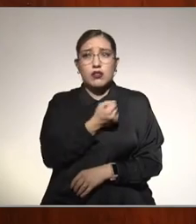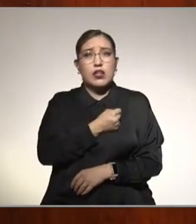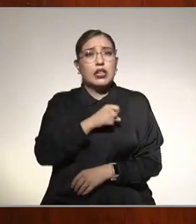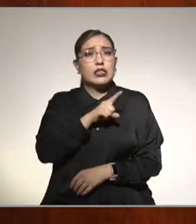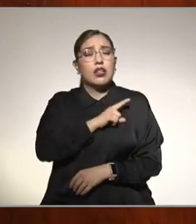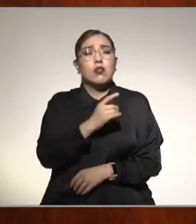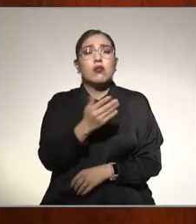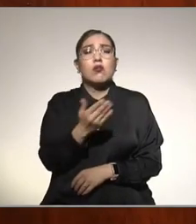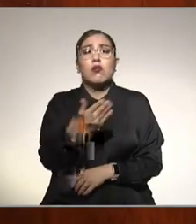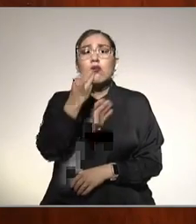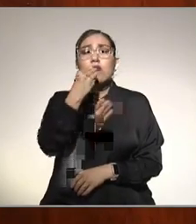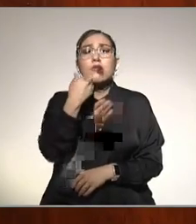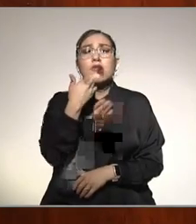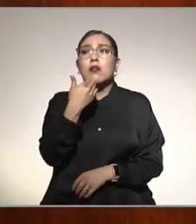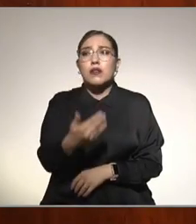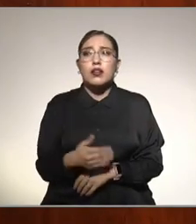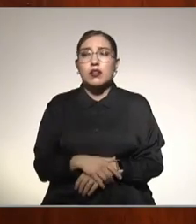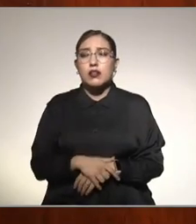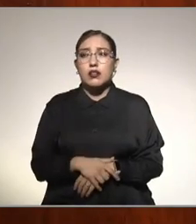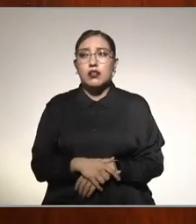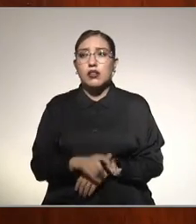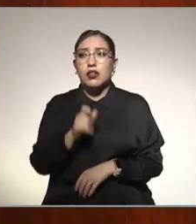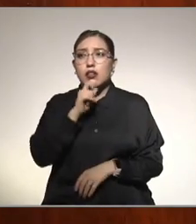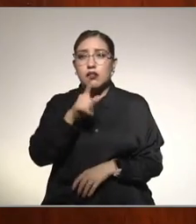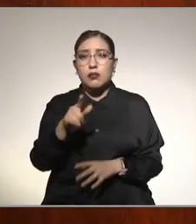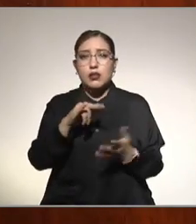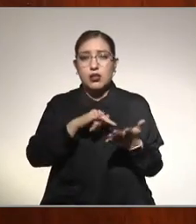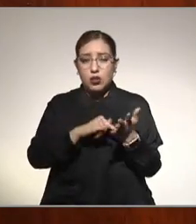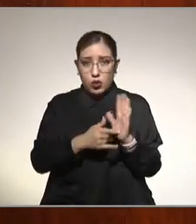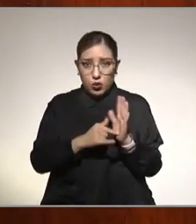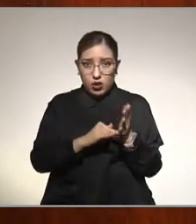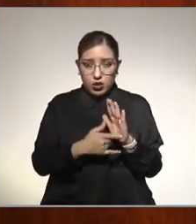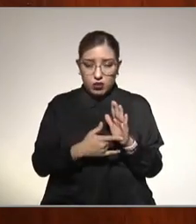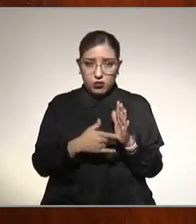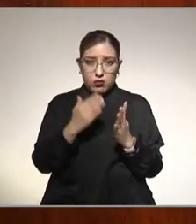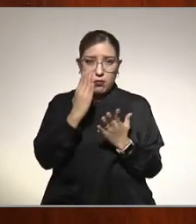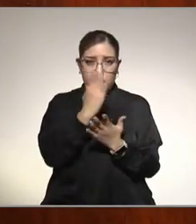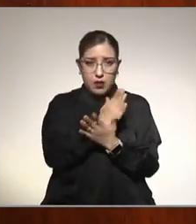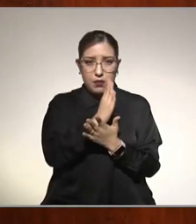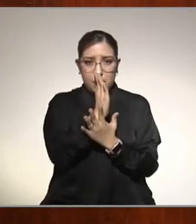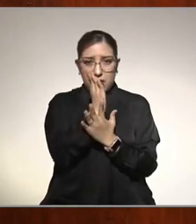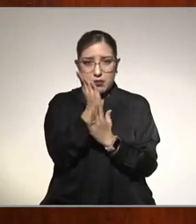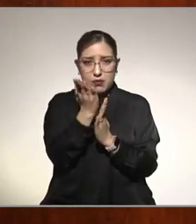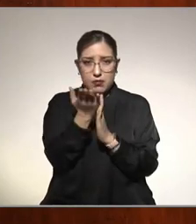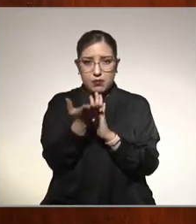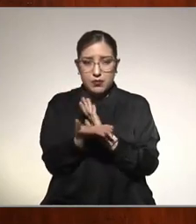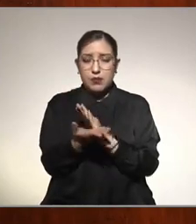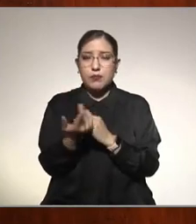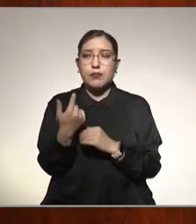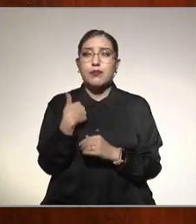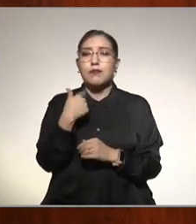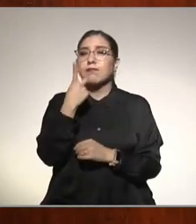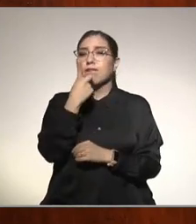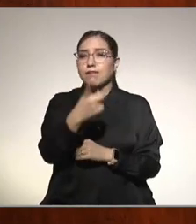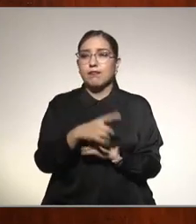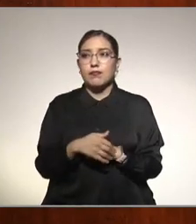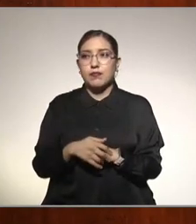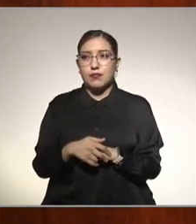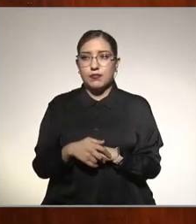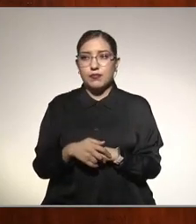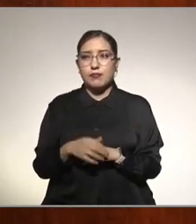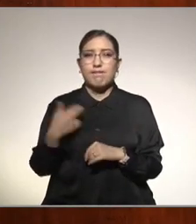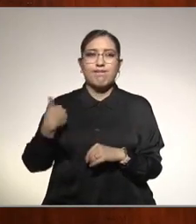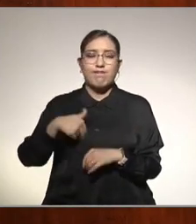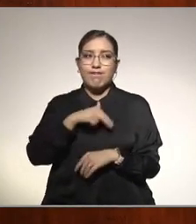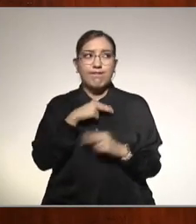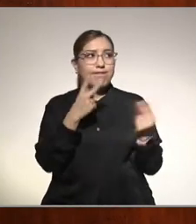yo agregaría mucho horarios regulares apuesto y aquí incluso nosotros nos dejamos llevar por el